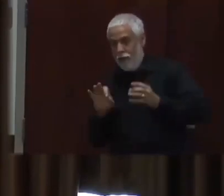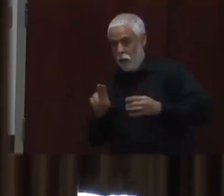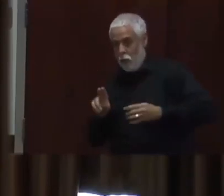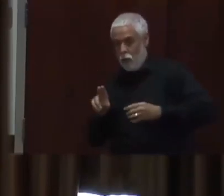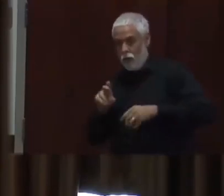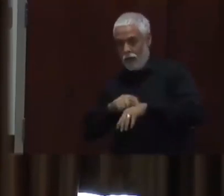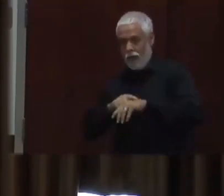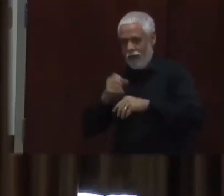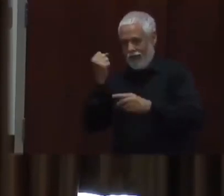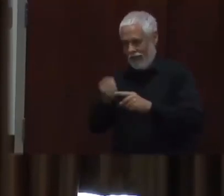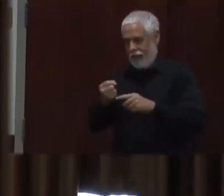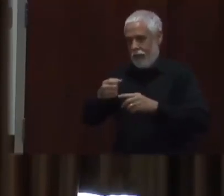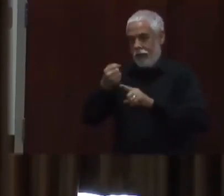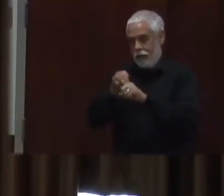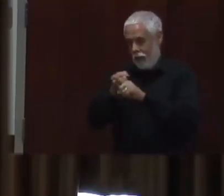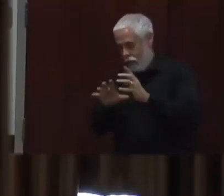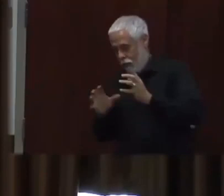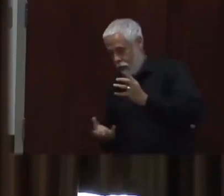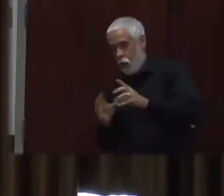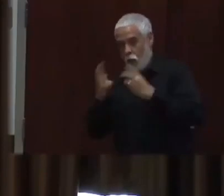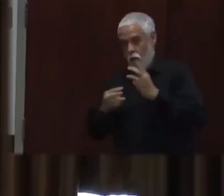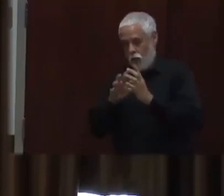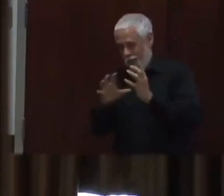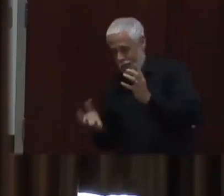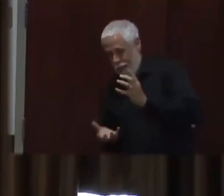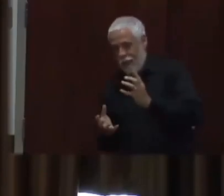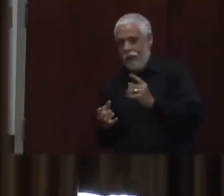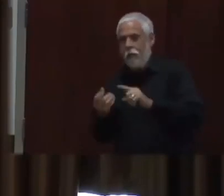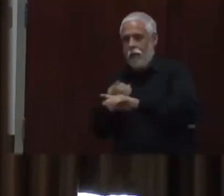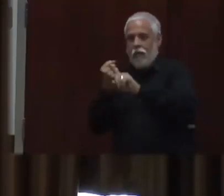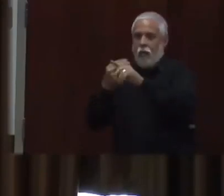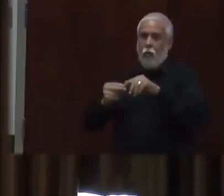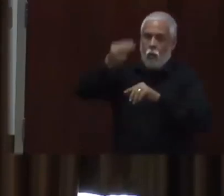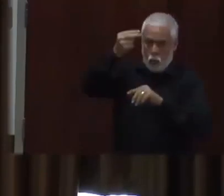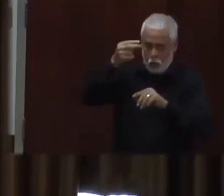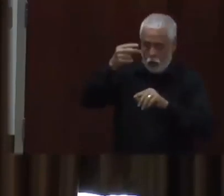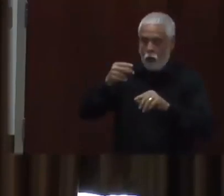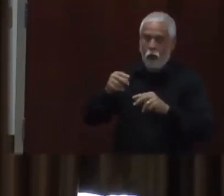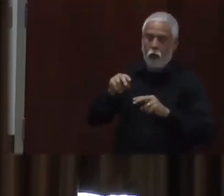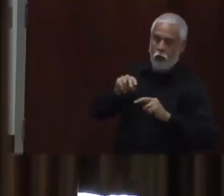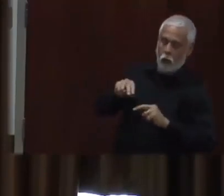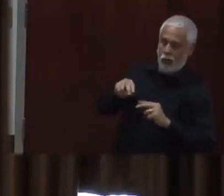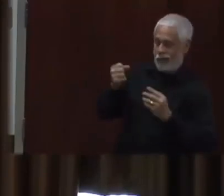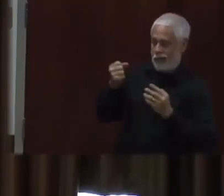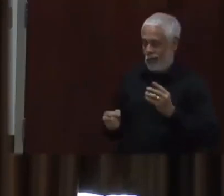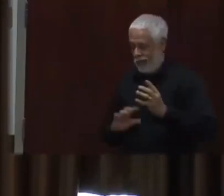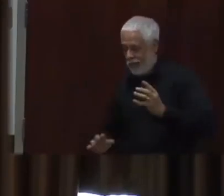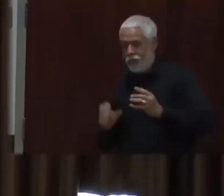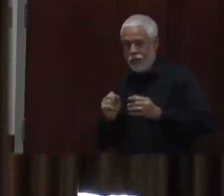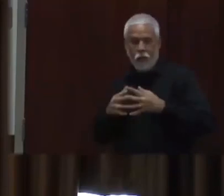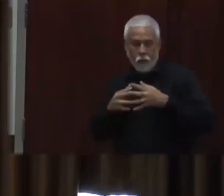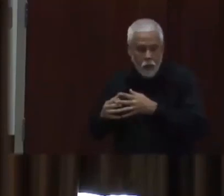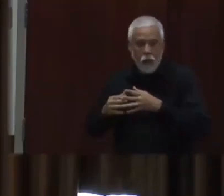la temporada de la influenza basado en lo que hemos visto en Australia, Sudamérica y otros lugares. Entonces,